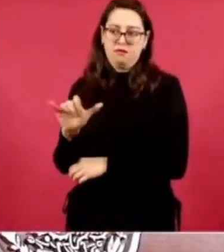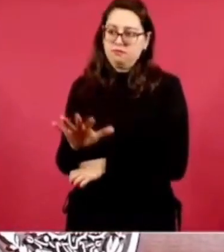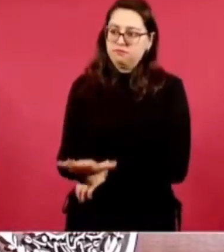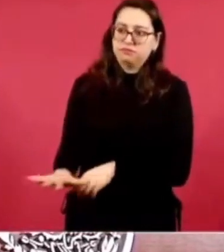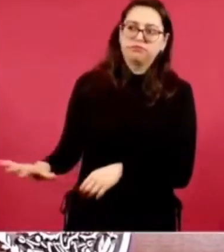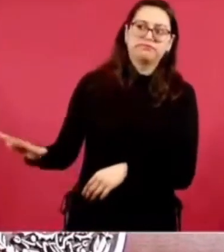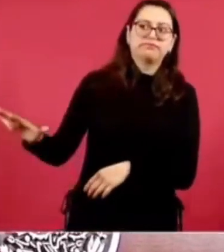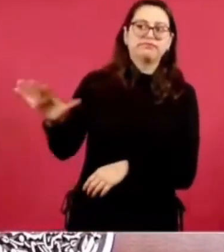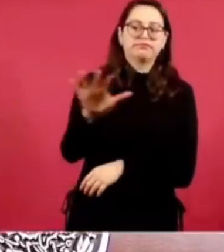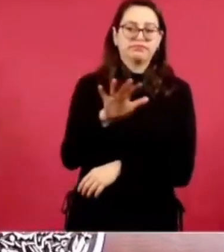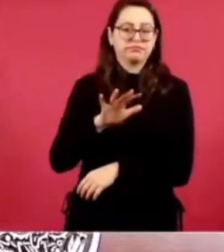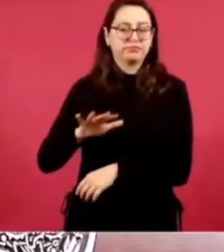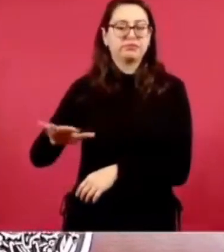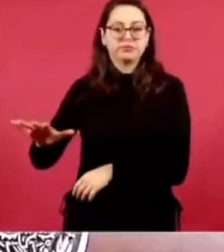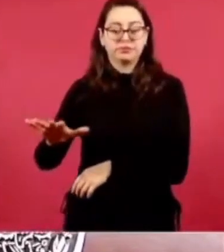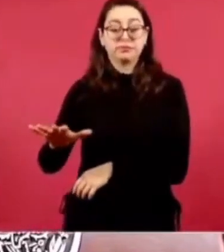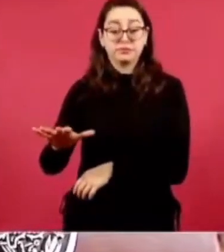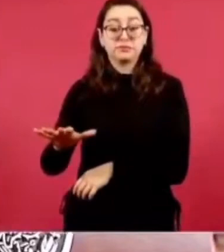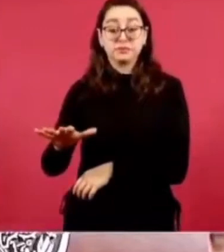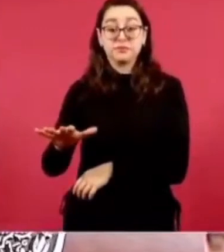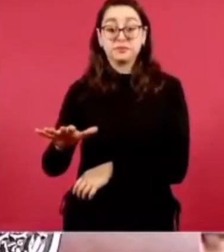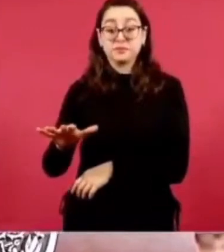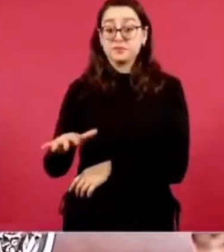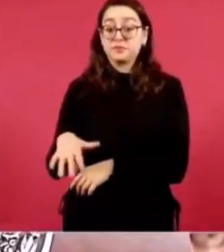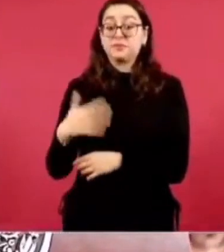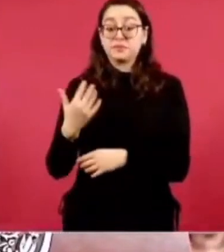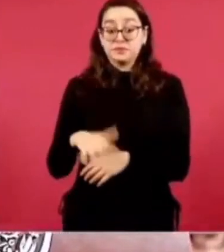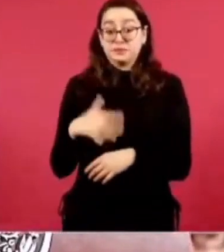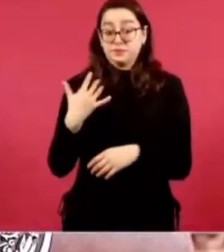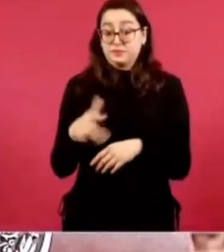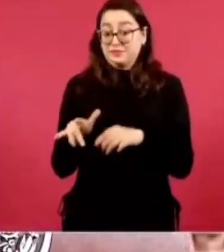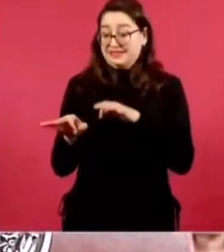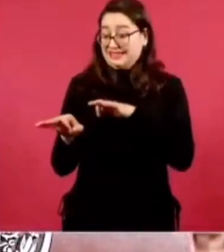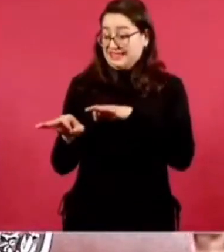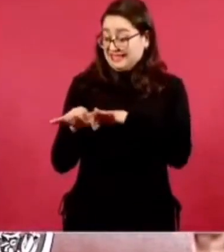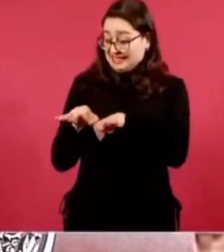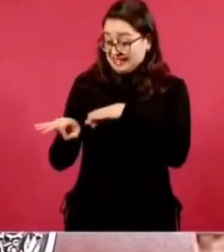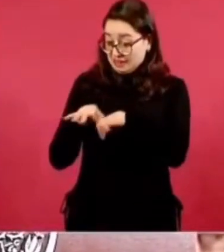Y es realmente un trabajo